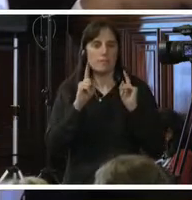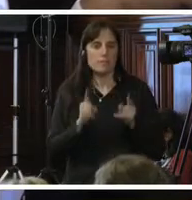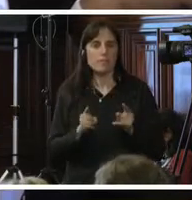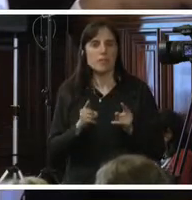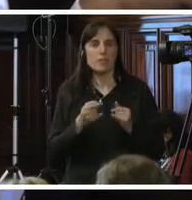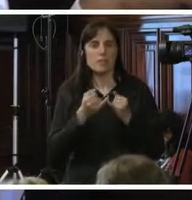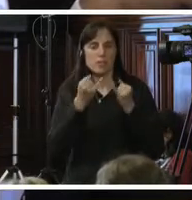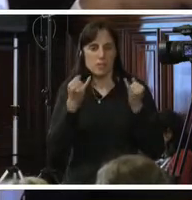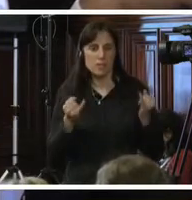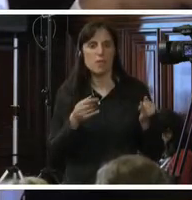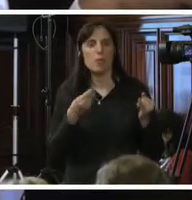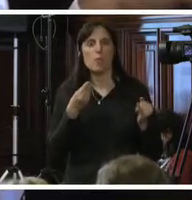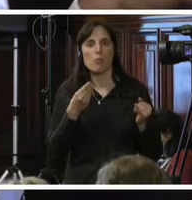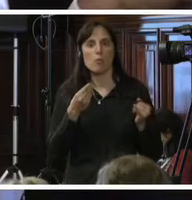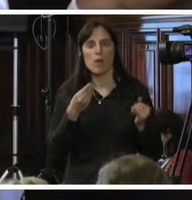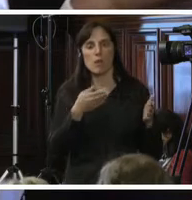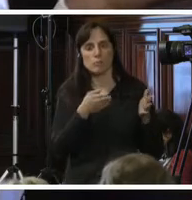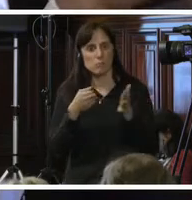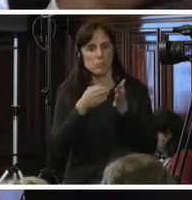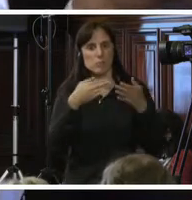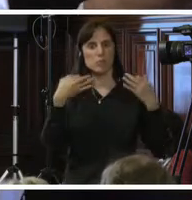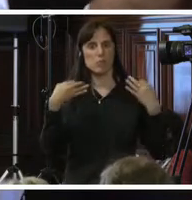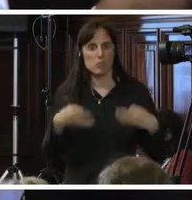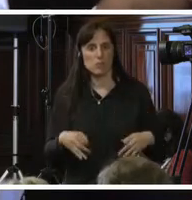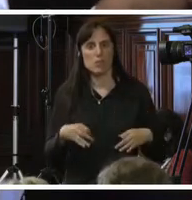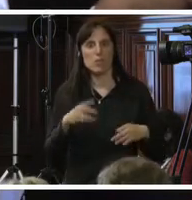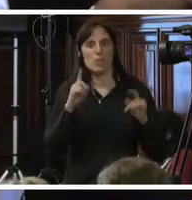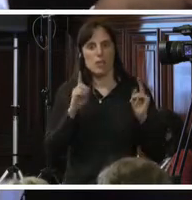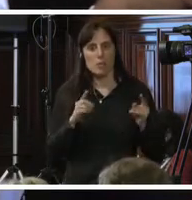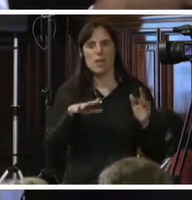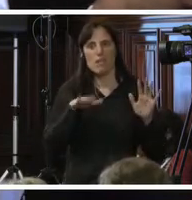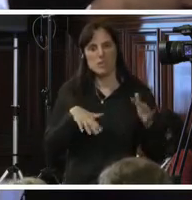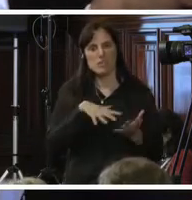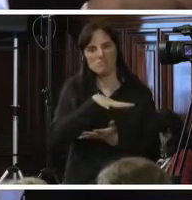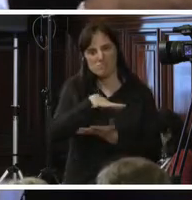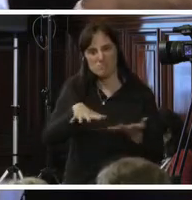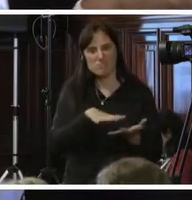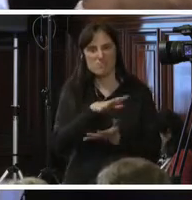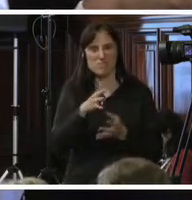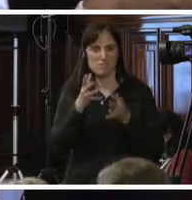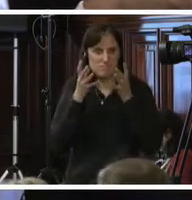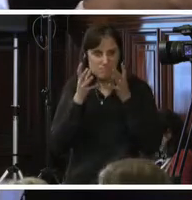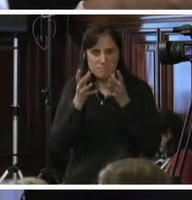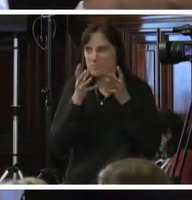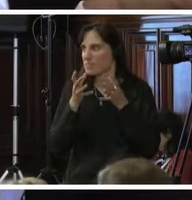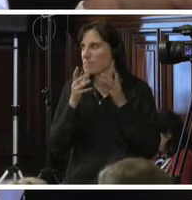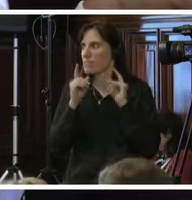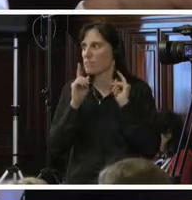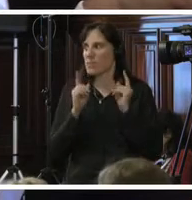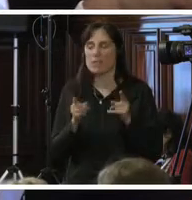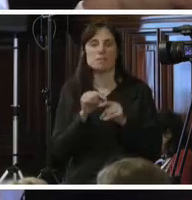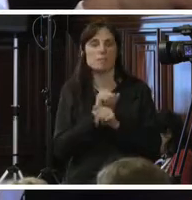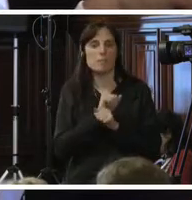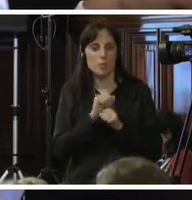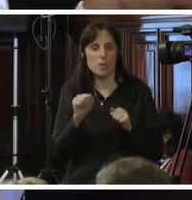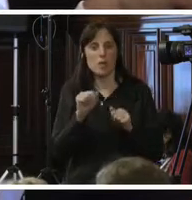vías legales y seguras para la migración, sumados a las condiciones adversas en sus lugares de origen, existe la posibilidad de recurrir a los servicios de